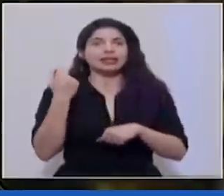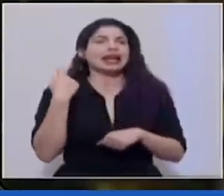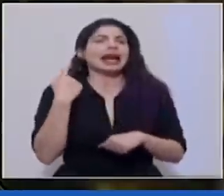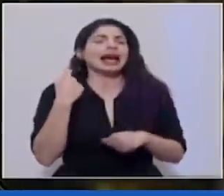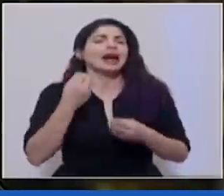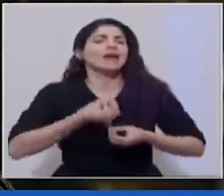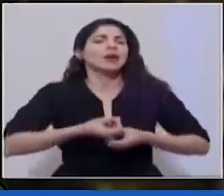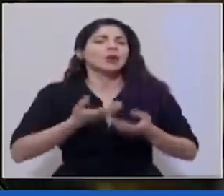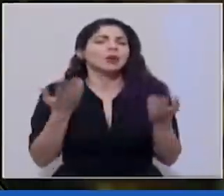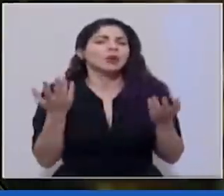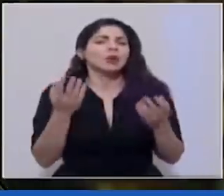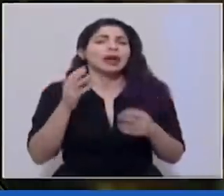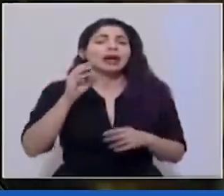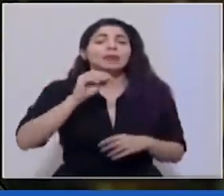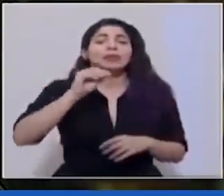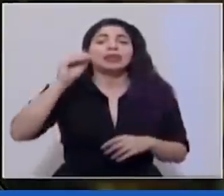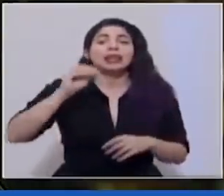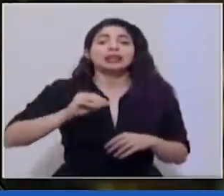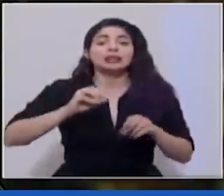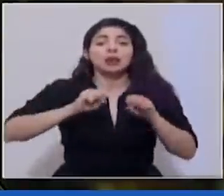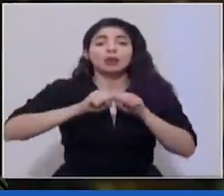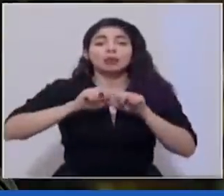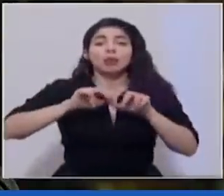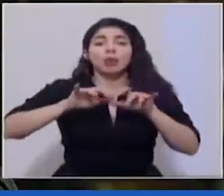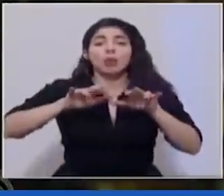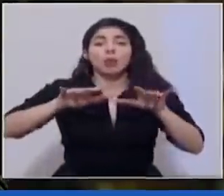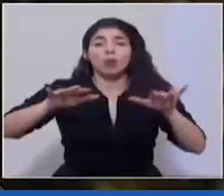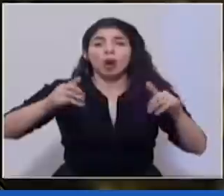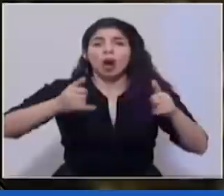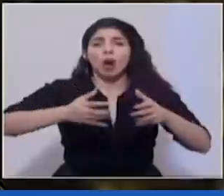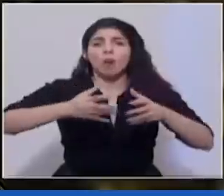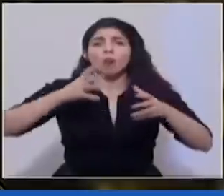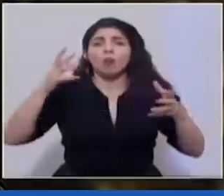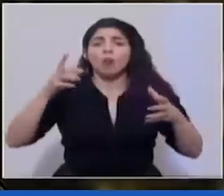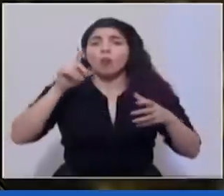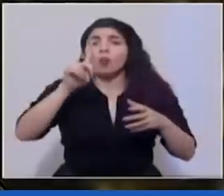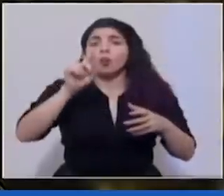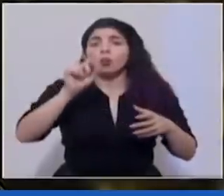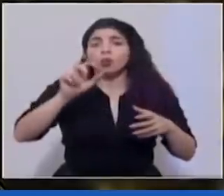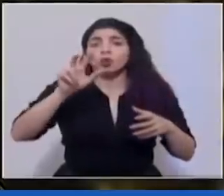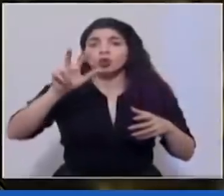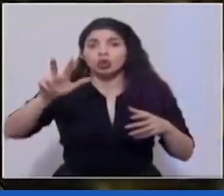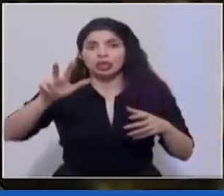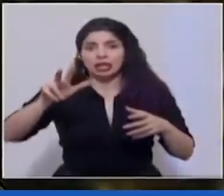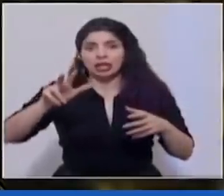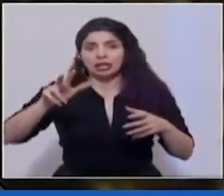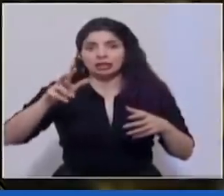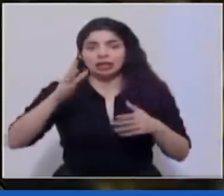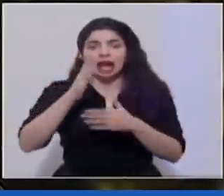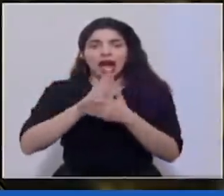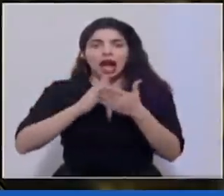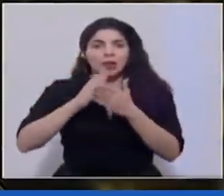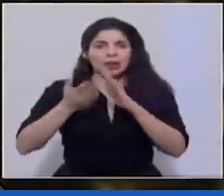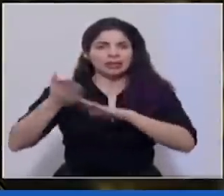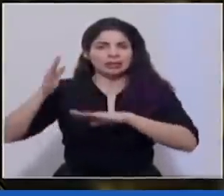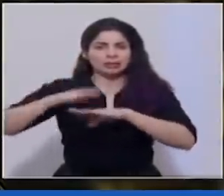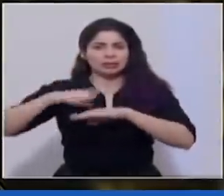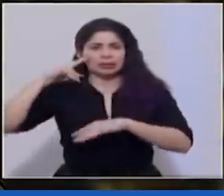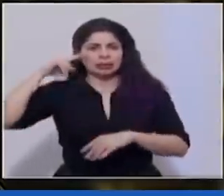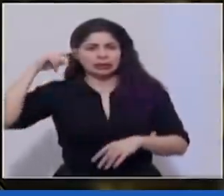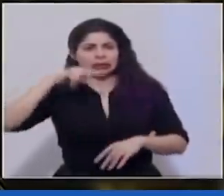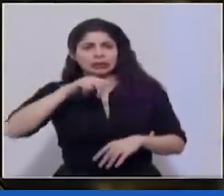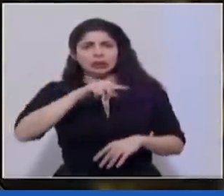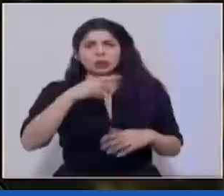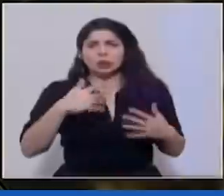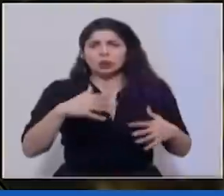que la tasa de propagación de contagio ha crecido a 1.3 que la ven algunos espartos como bastante